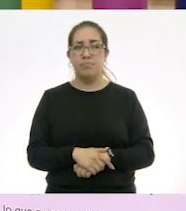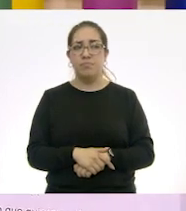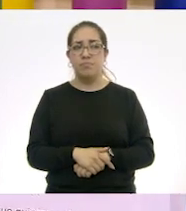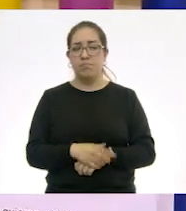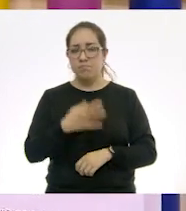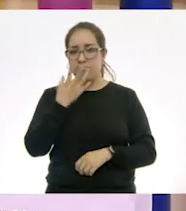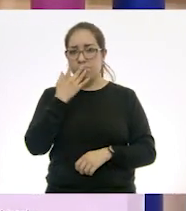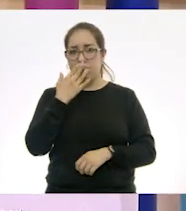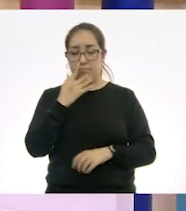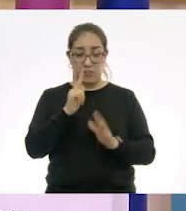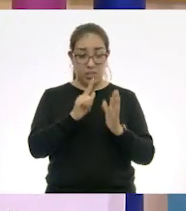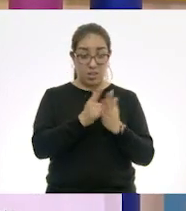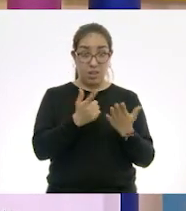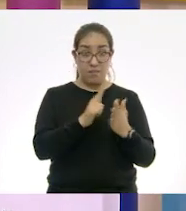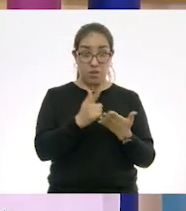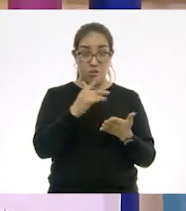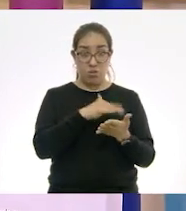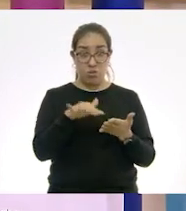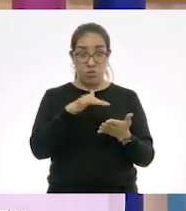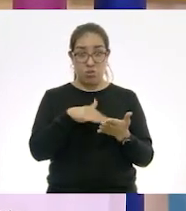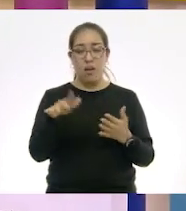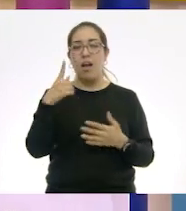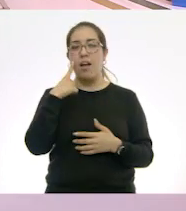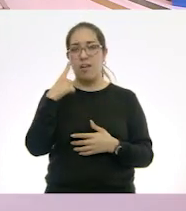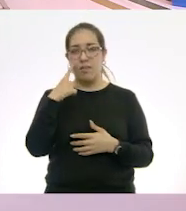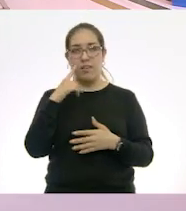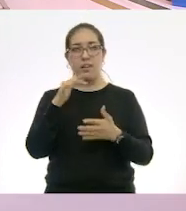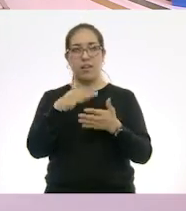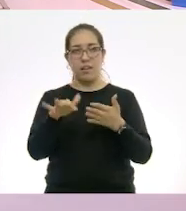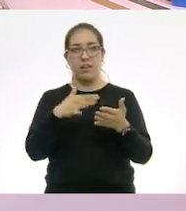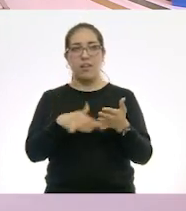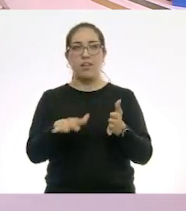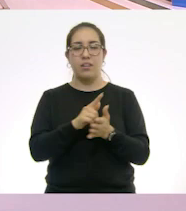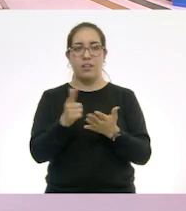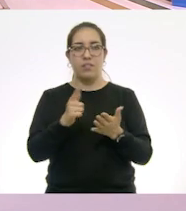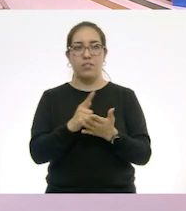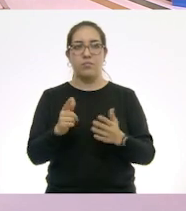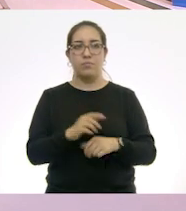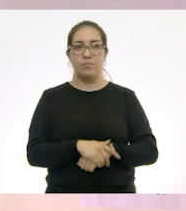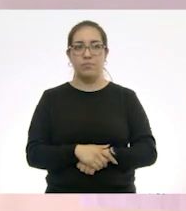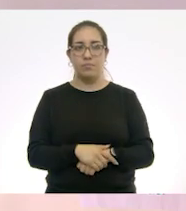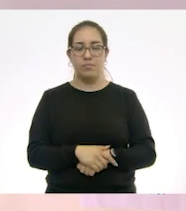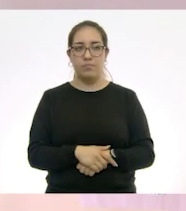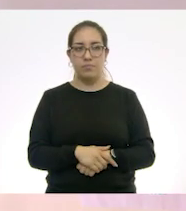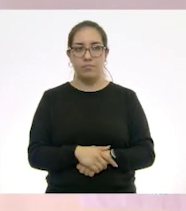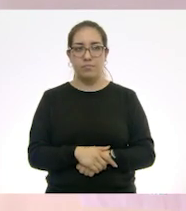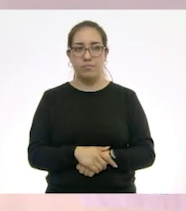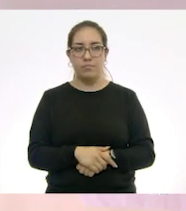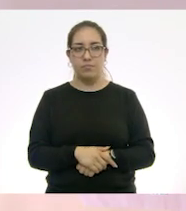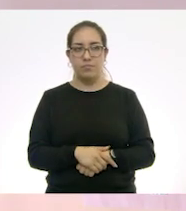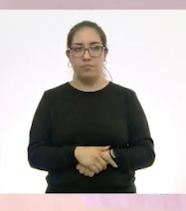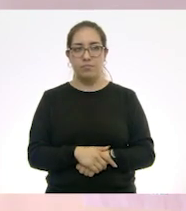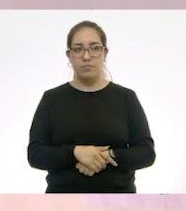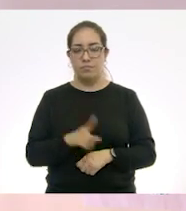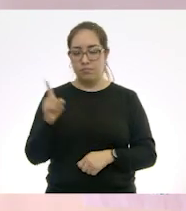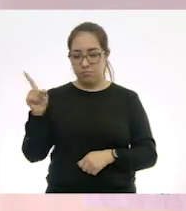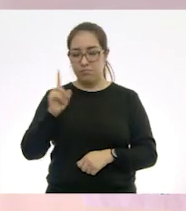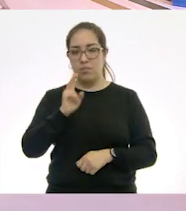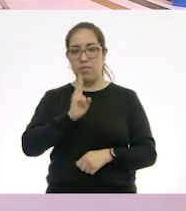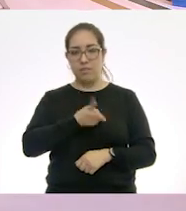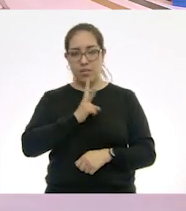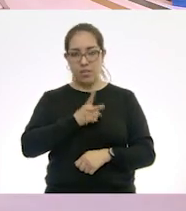En un libro, tal vez. Vamos a buscar libros. Muy bien. Ah, mira, tengo este de virus,